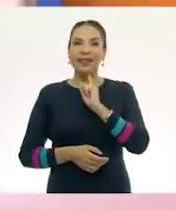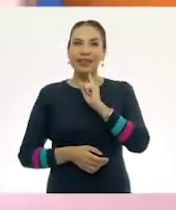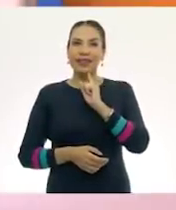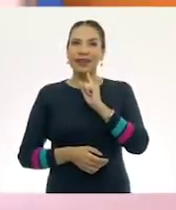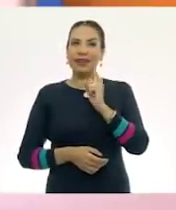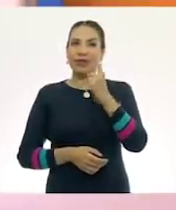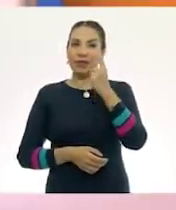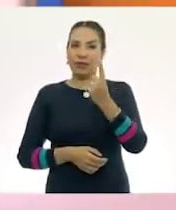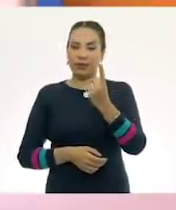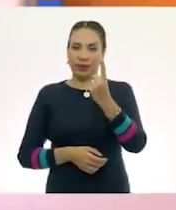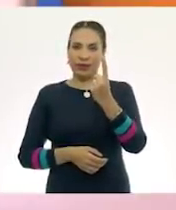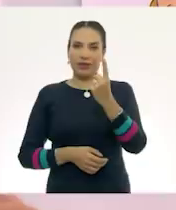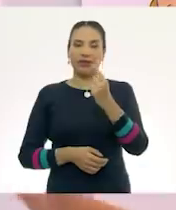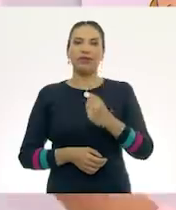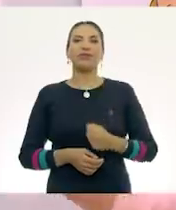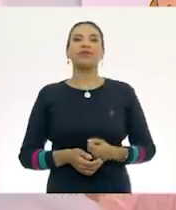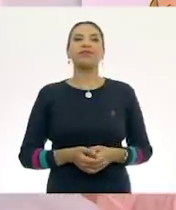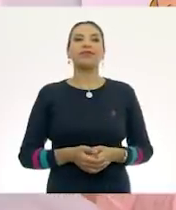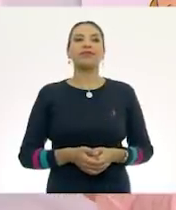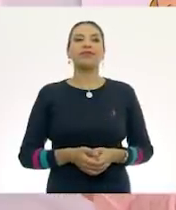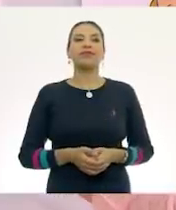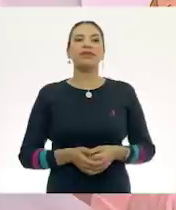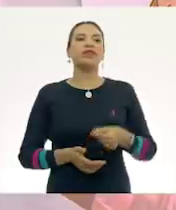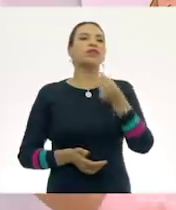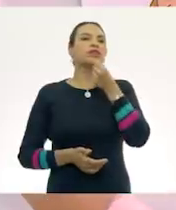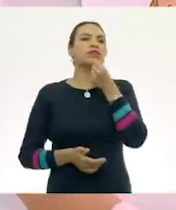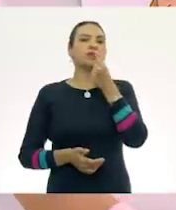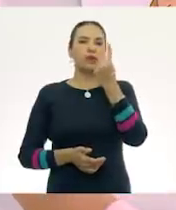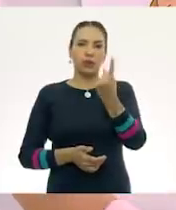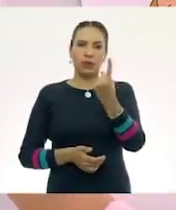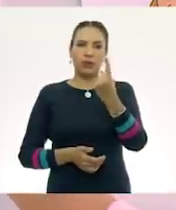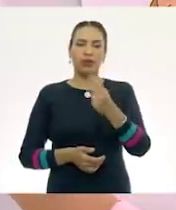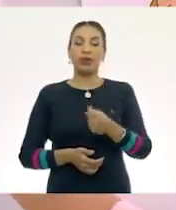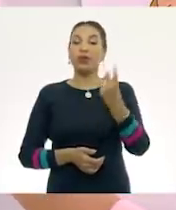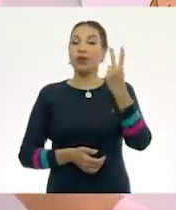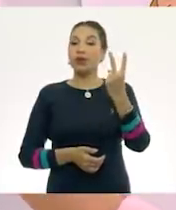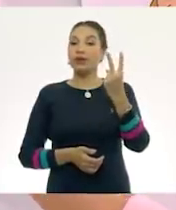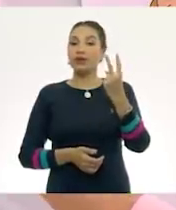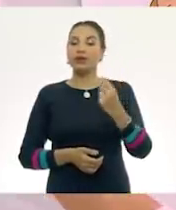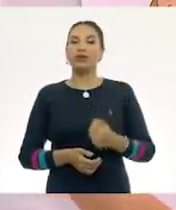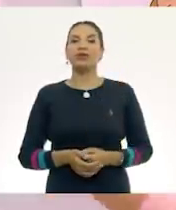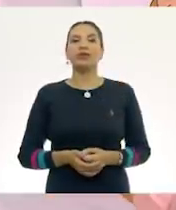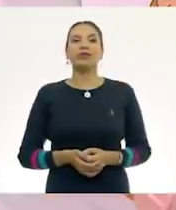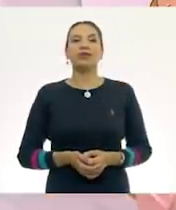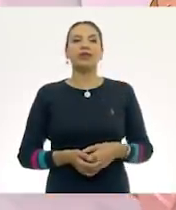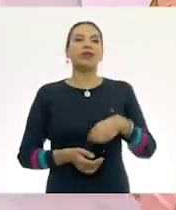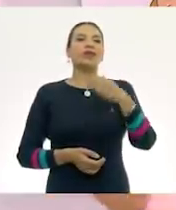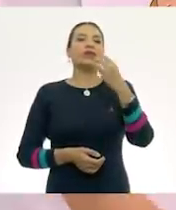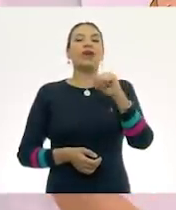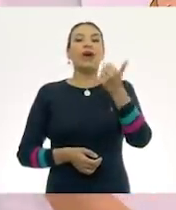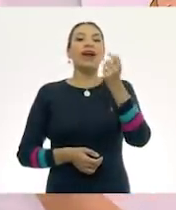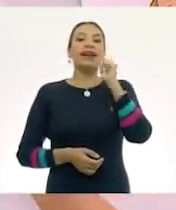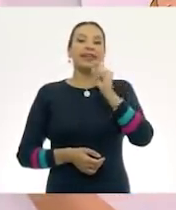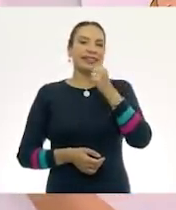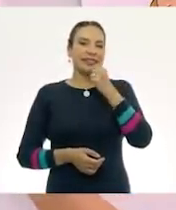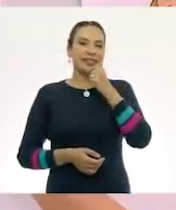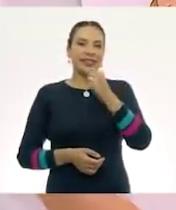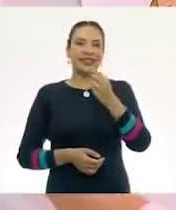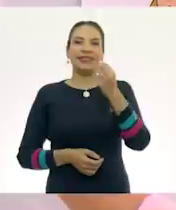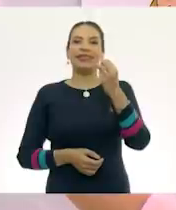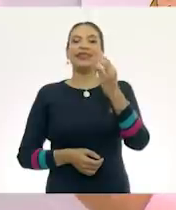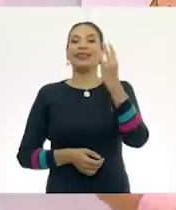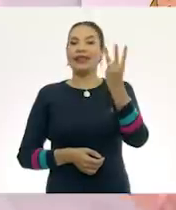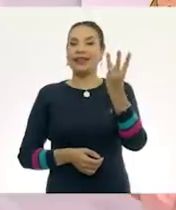llevamos un, uno, un niño, dos, otra niña, tres,